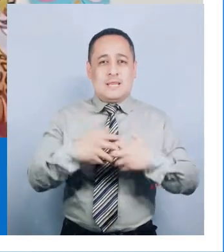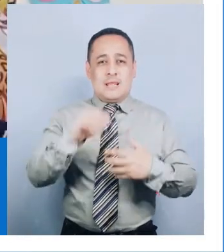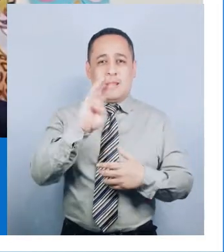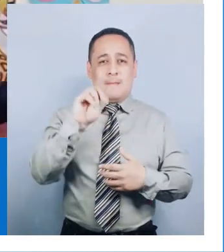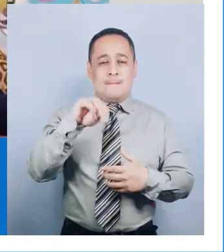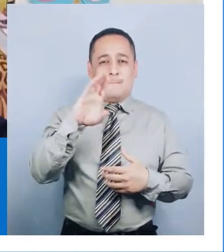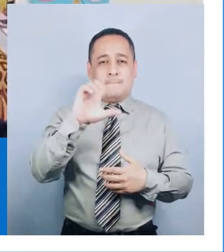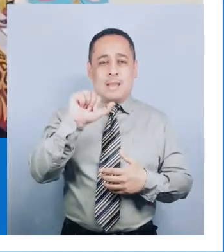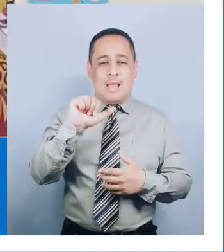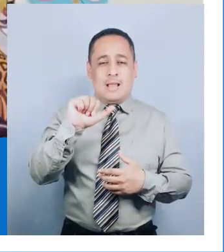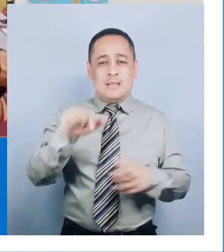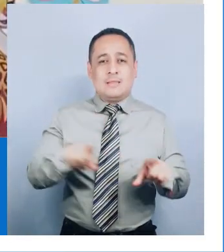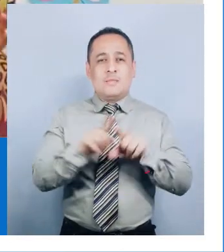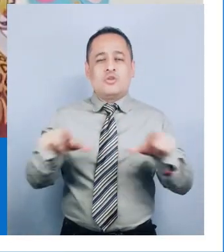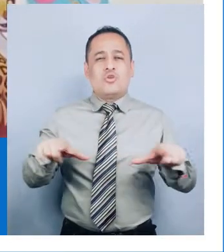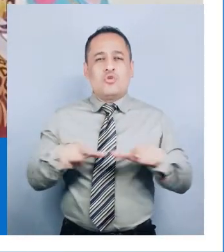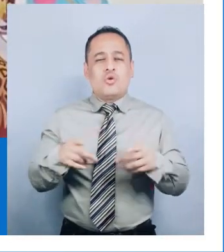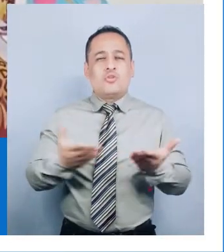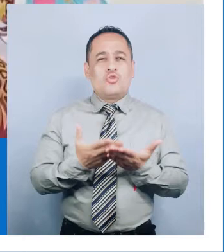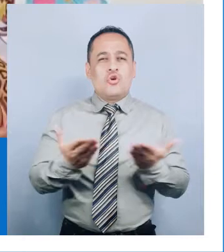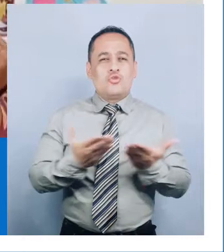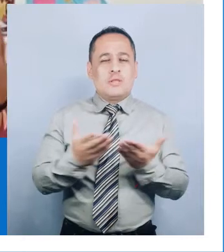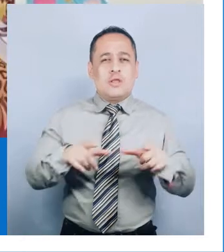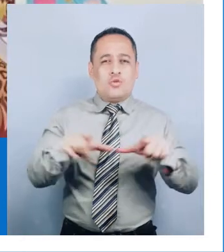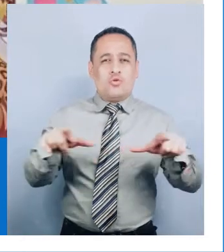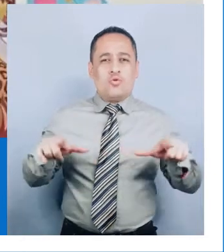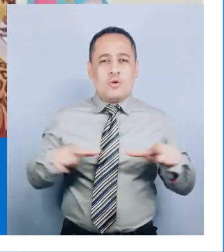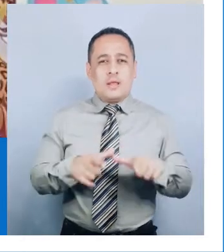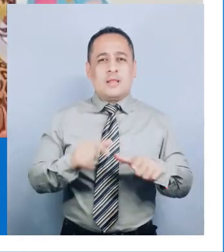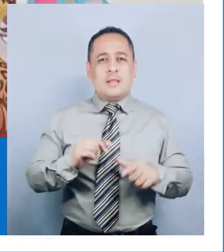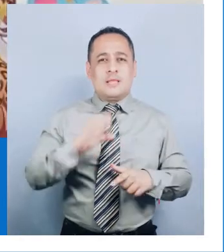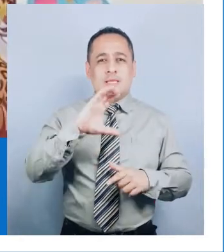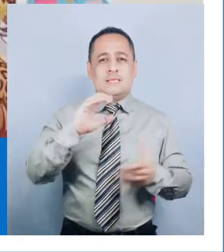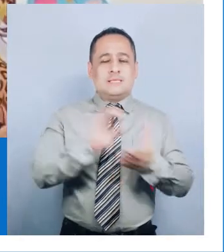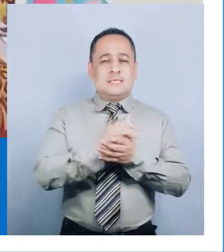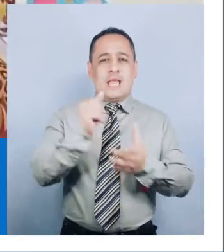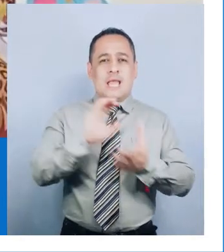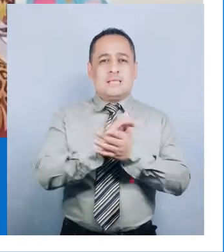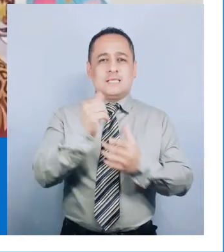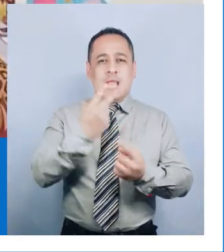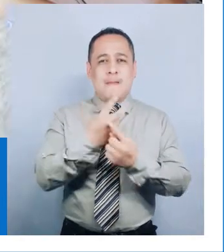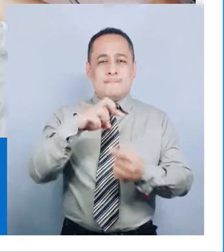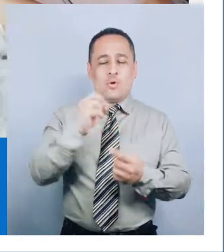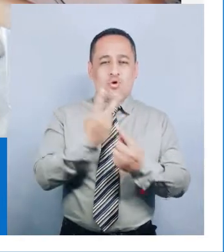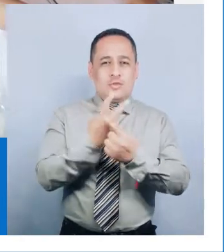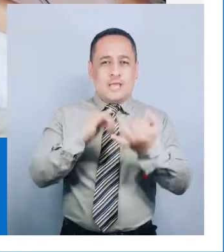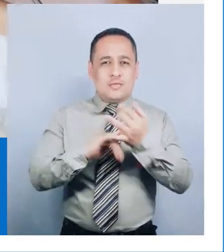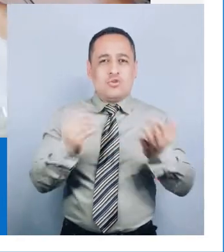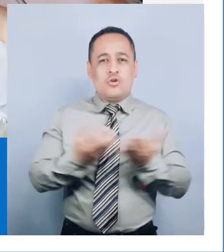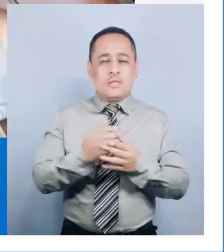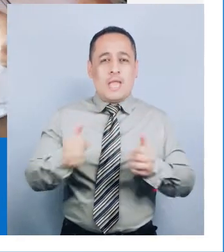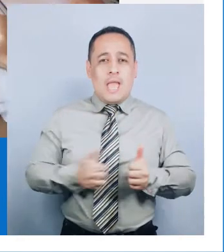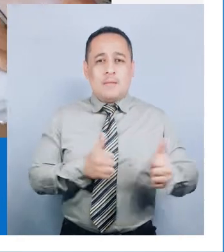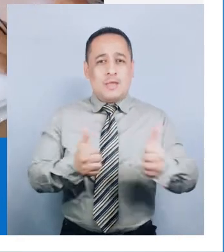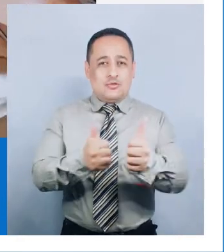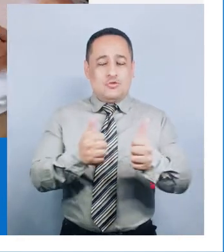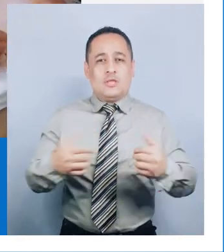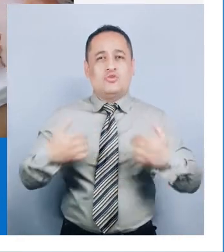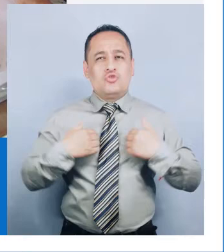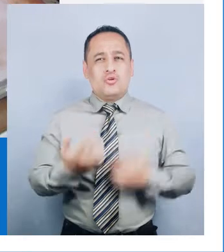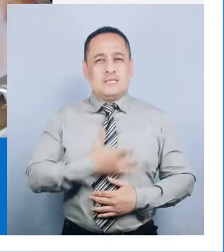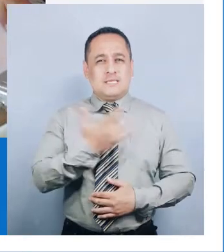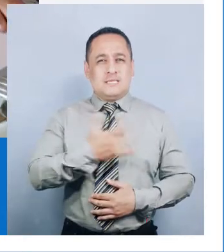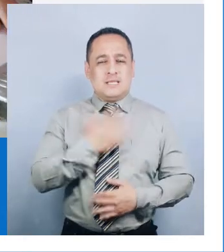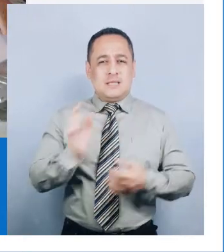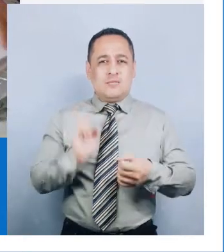Blas Valera Pérez, ubicado en el distrito Chachacoya de la región Amazonas. Me motivó